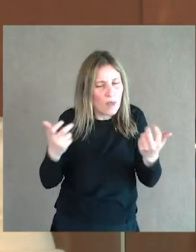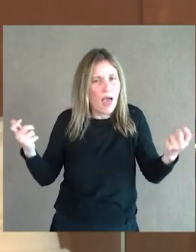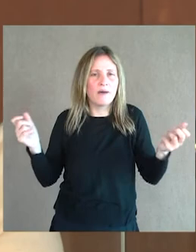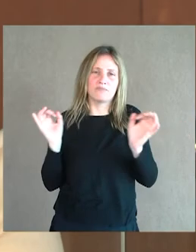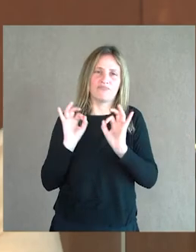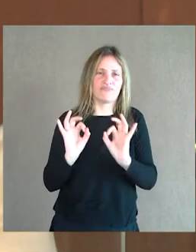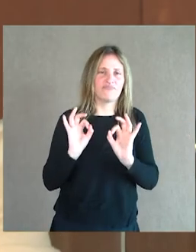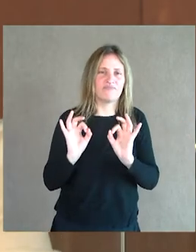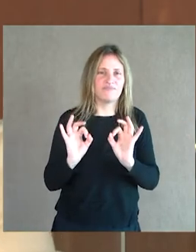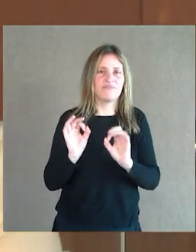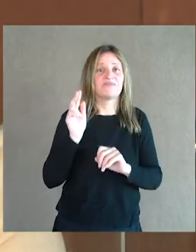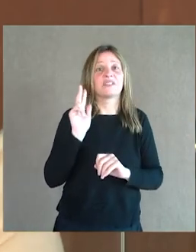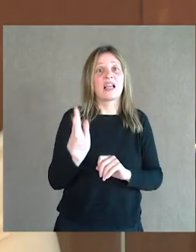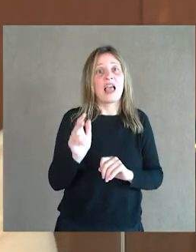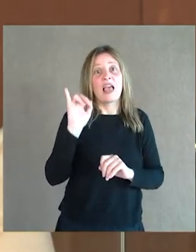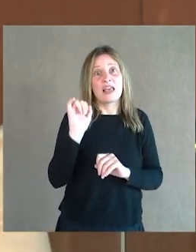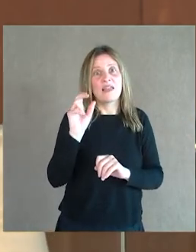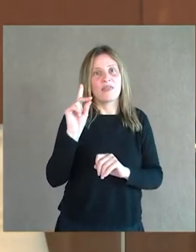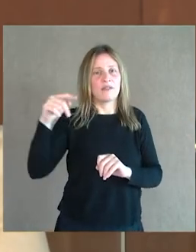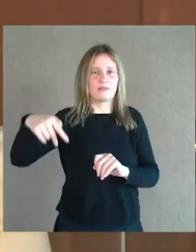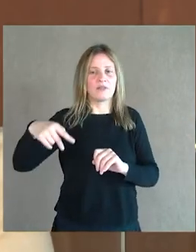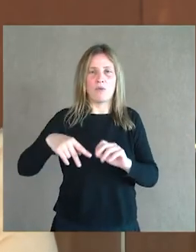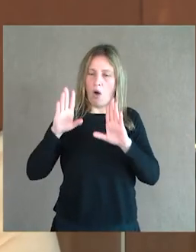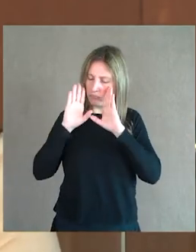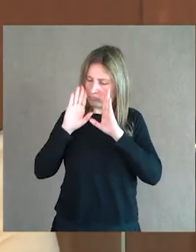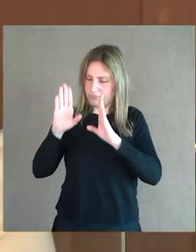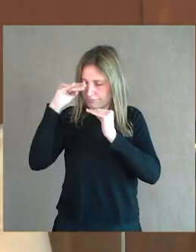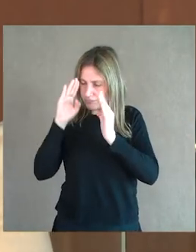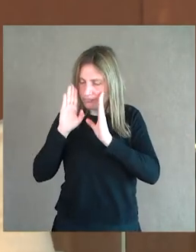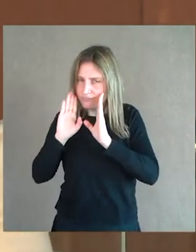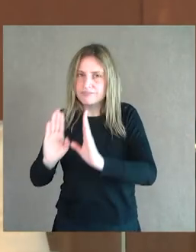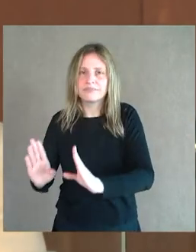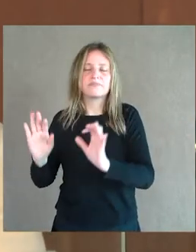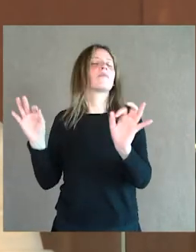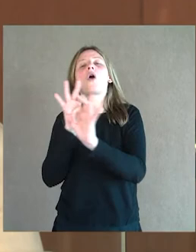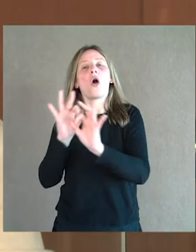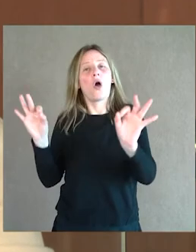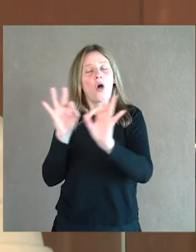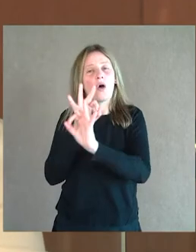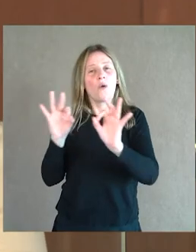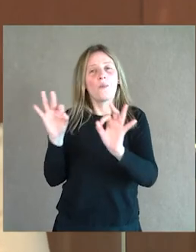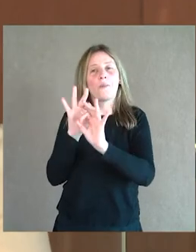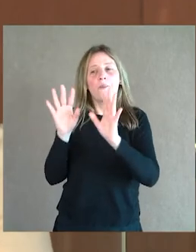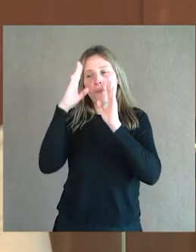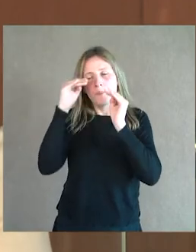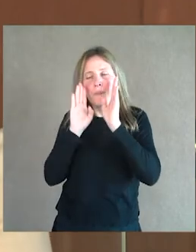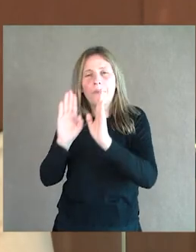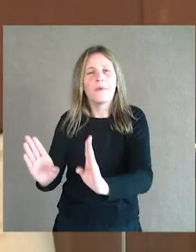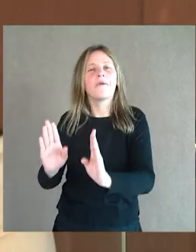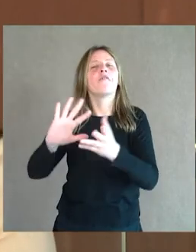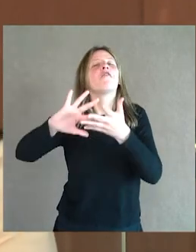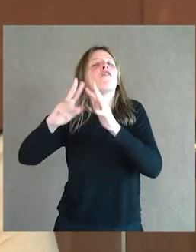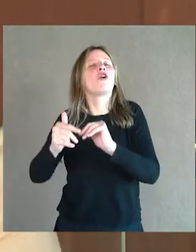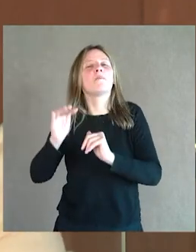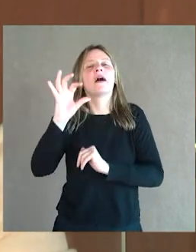¿no? Haydn casi no se sale de esa estructura en casi ninguna de sus obras, de la forma sonata, lo que se llama forma